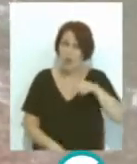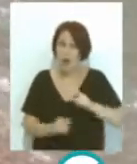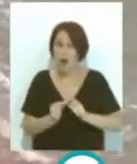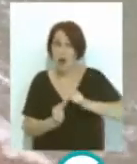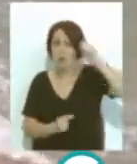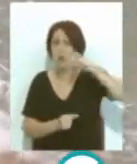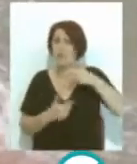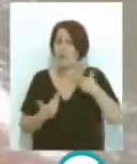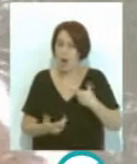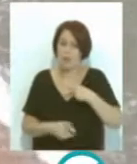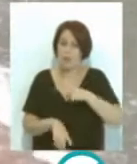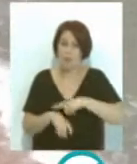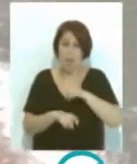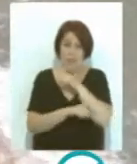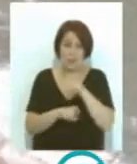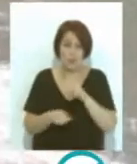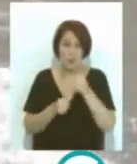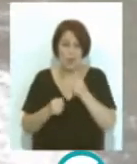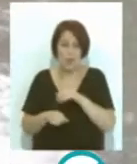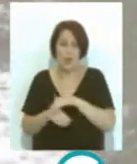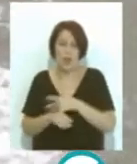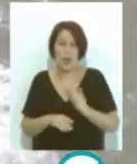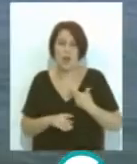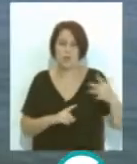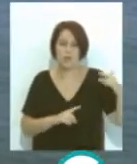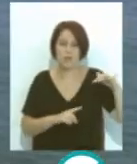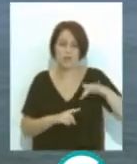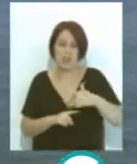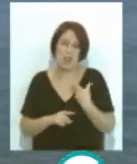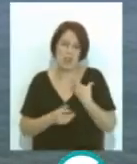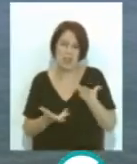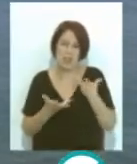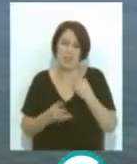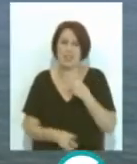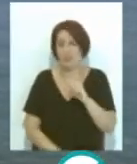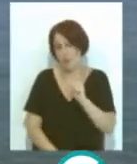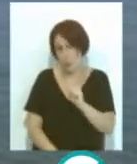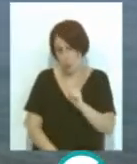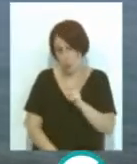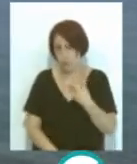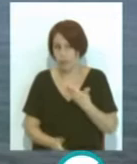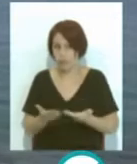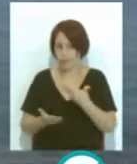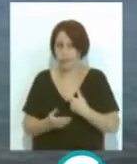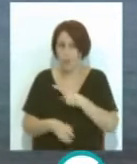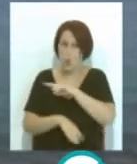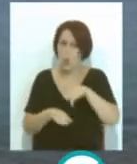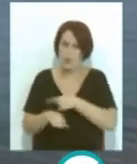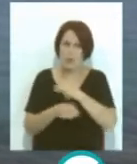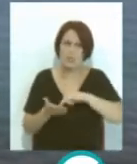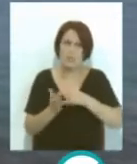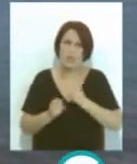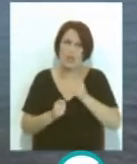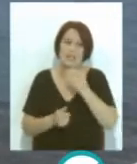puntualizado que el tiempo de aviso a las autoridades para episodios de carácter menor es de 30 minutos frente a la hora que ofrece el sistema en caso de